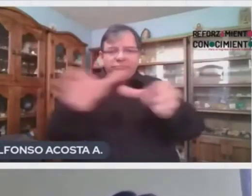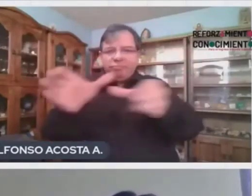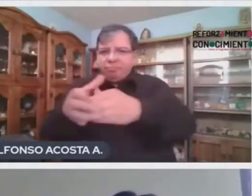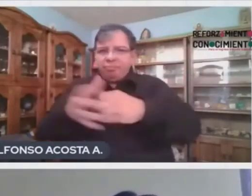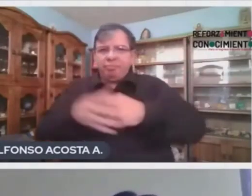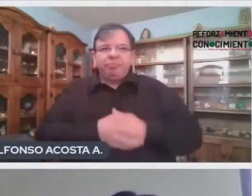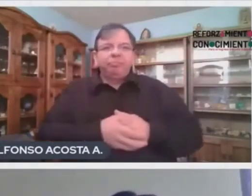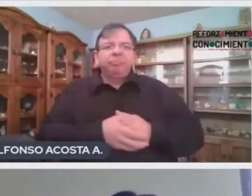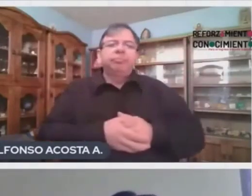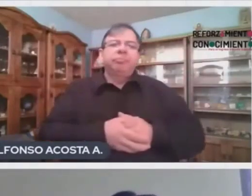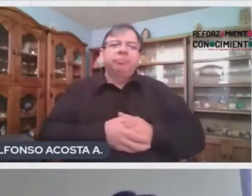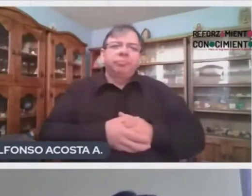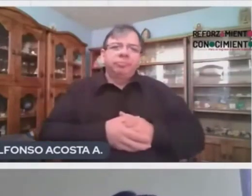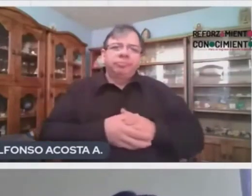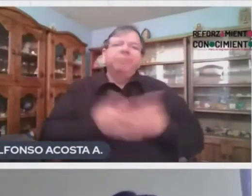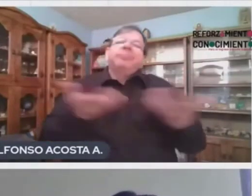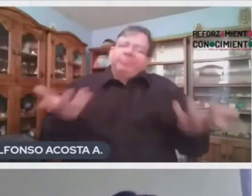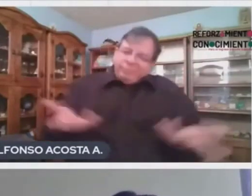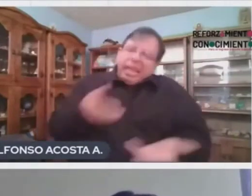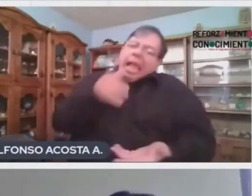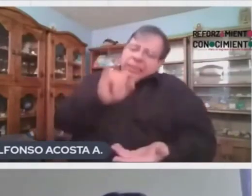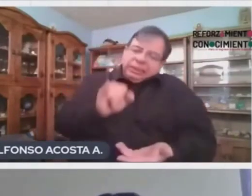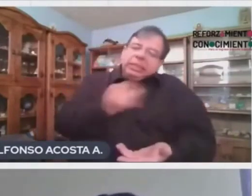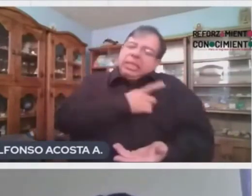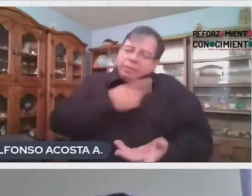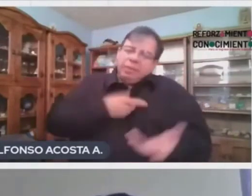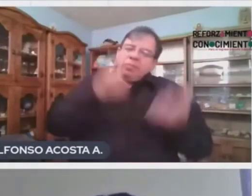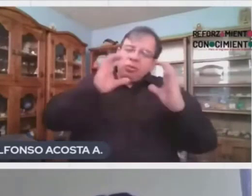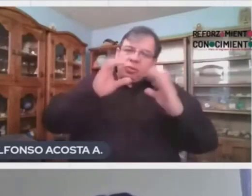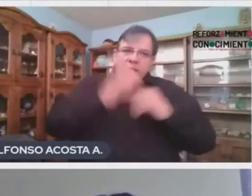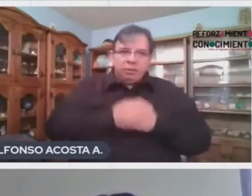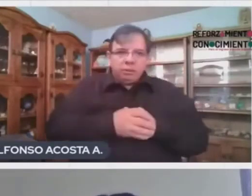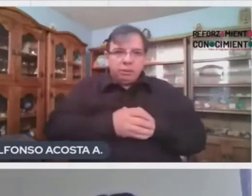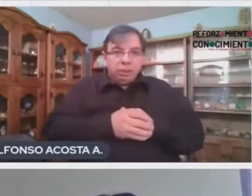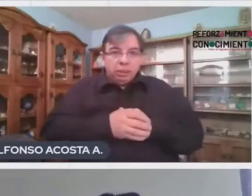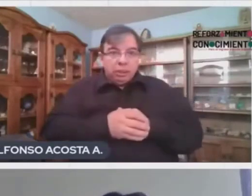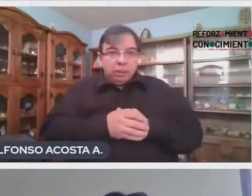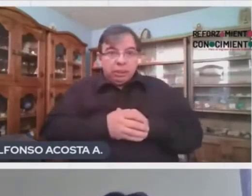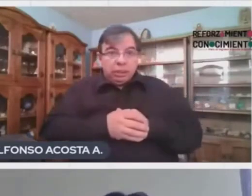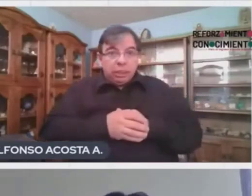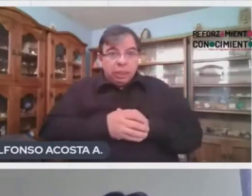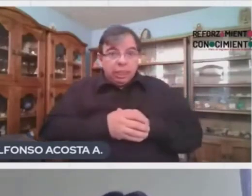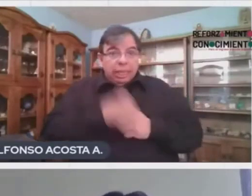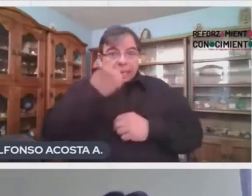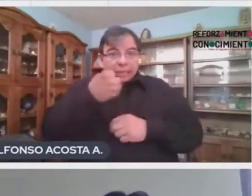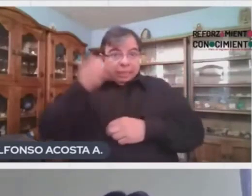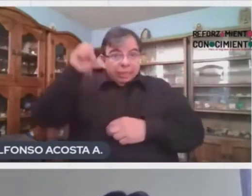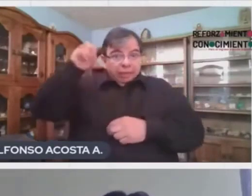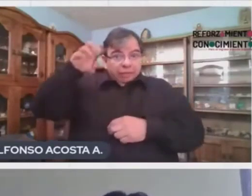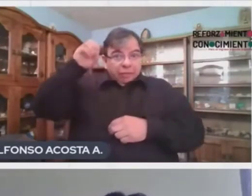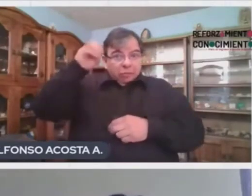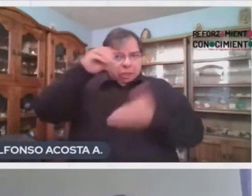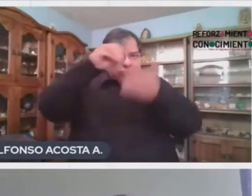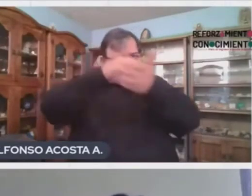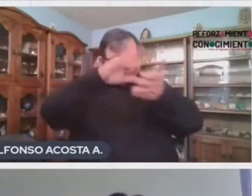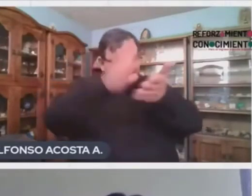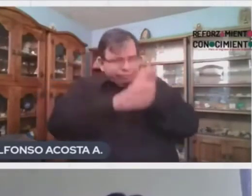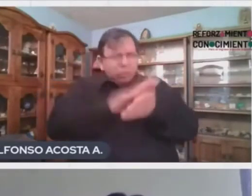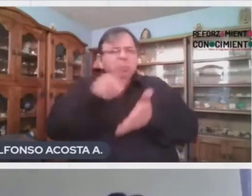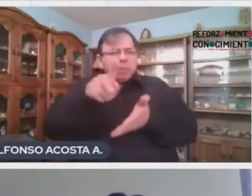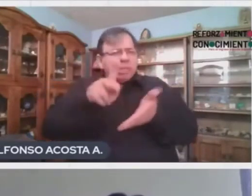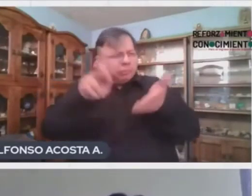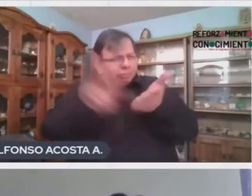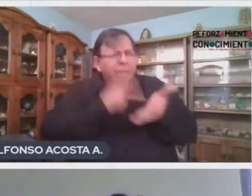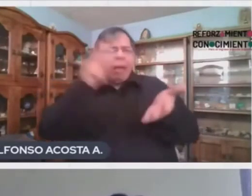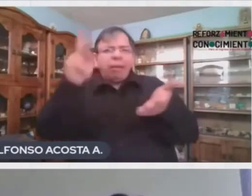Así es, Karina, por eso es muy importante que los cuidemos. Chicos, no olviden que este Facebook Live se va a quedar grabado, así que podrán verlo las veces que